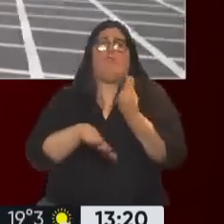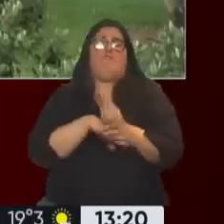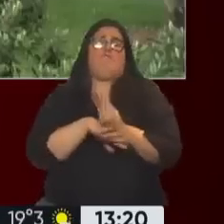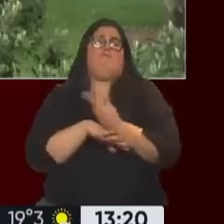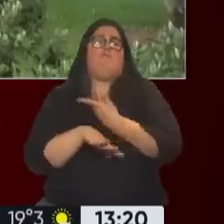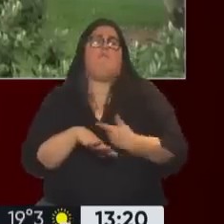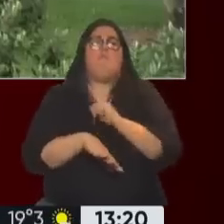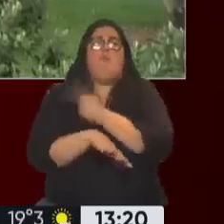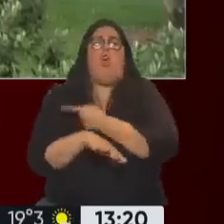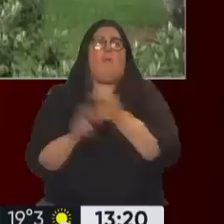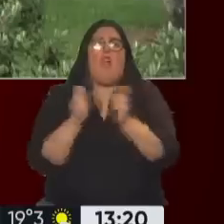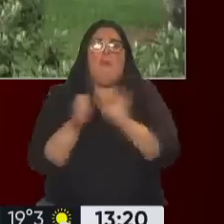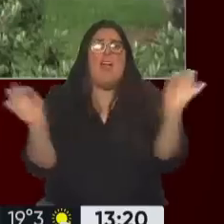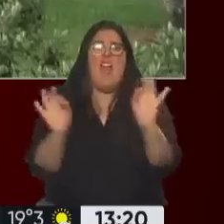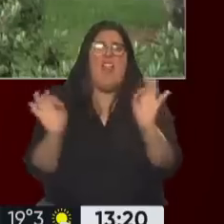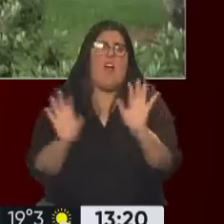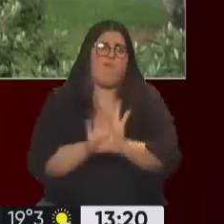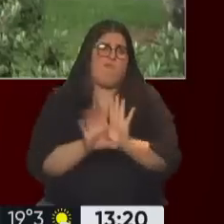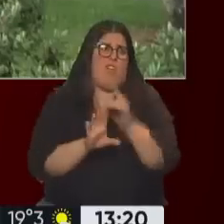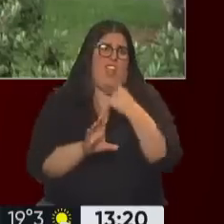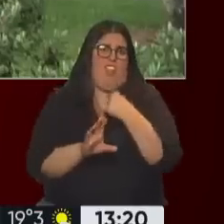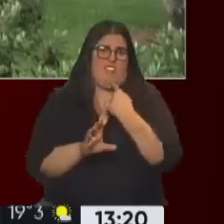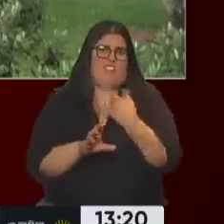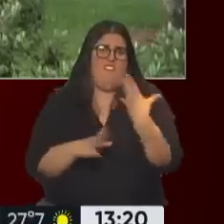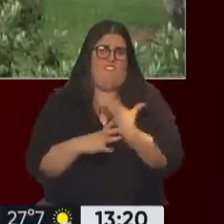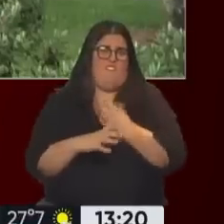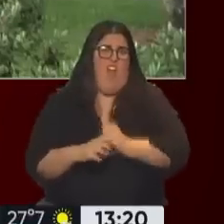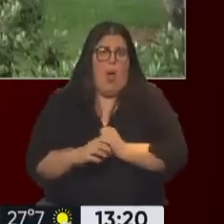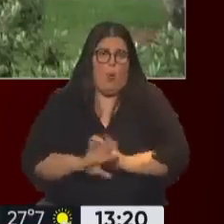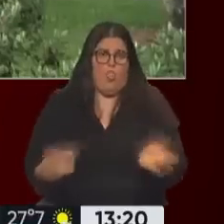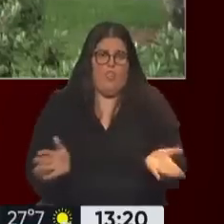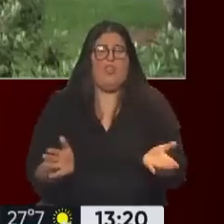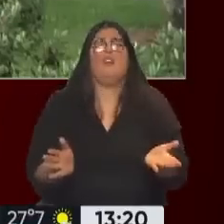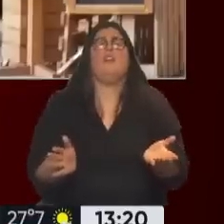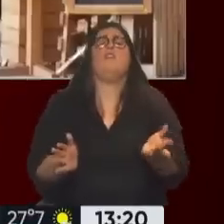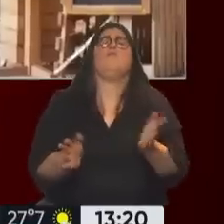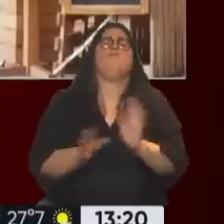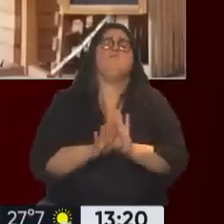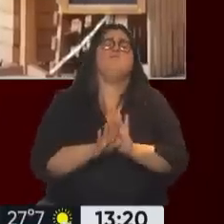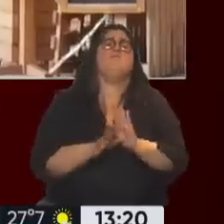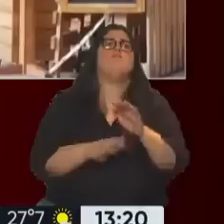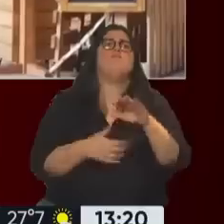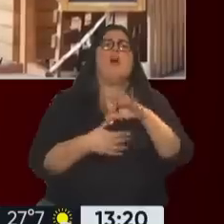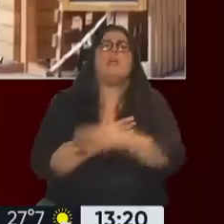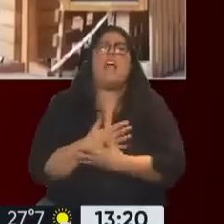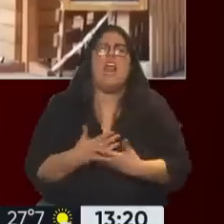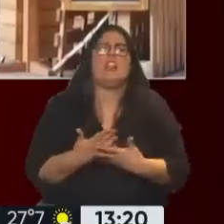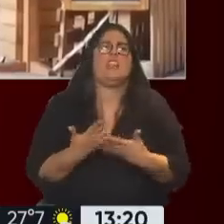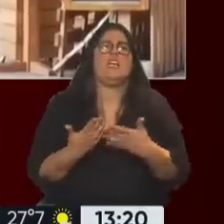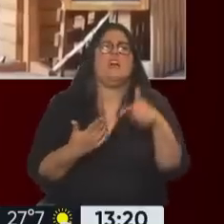somos un fraude democrático y en regiones tan contradictorias como América Latina, con tanta